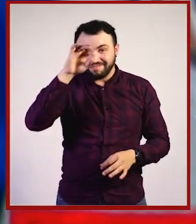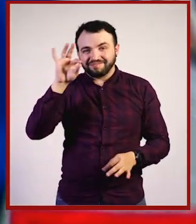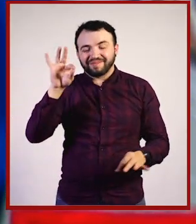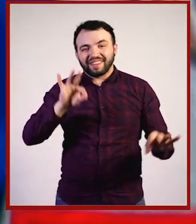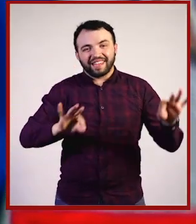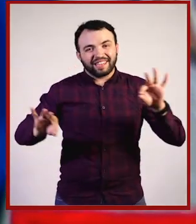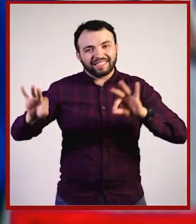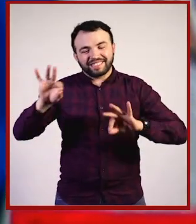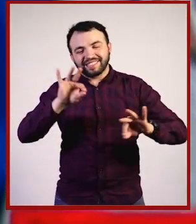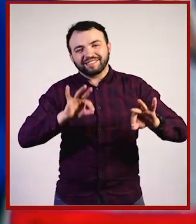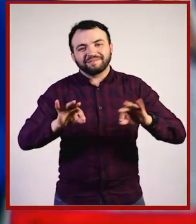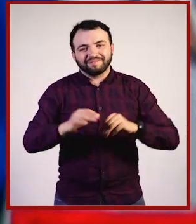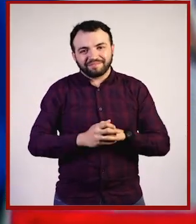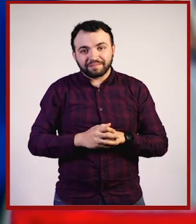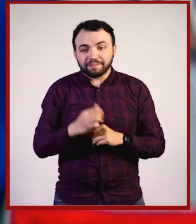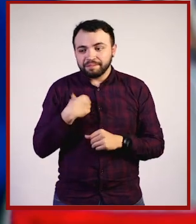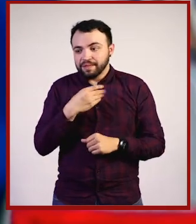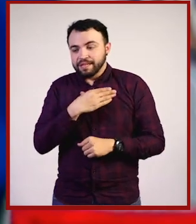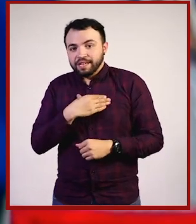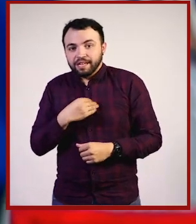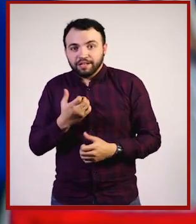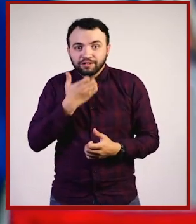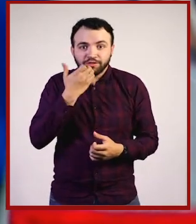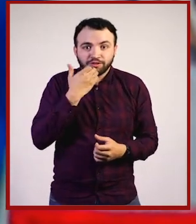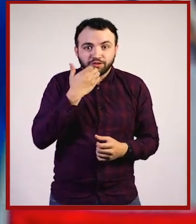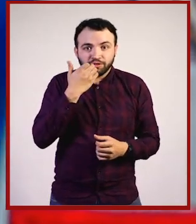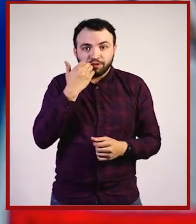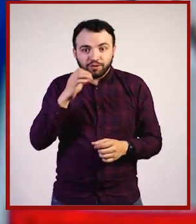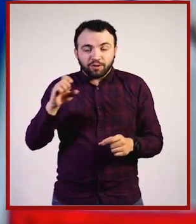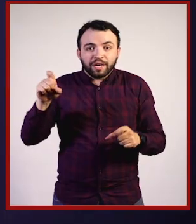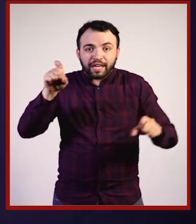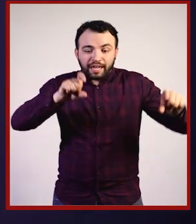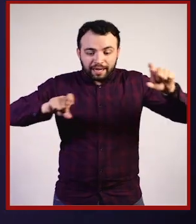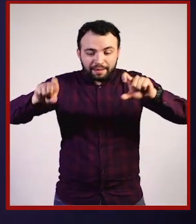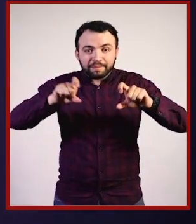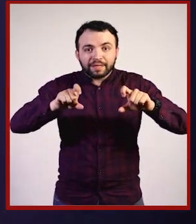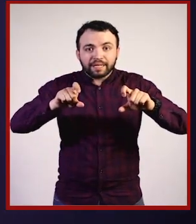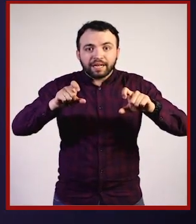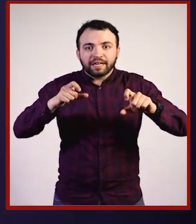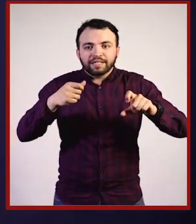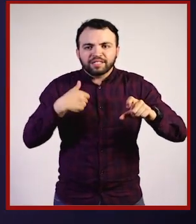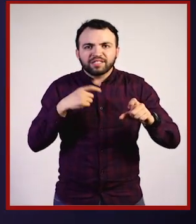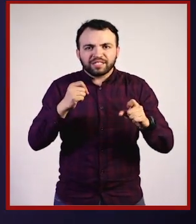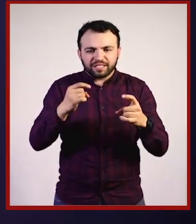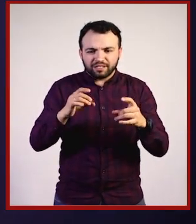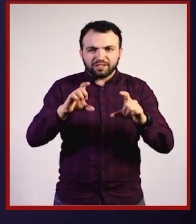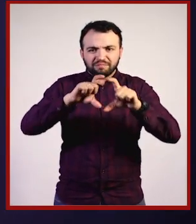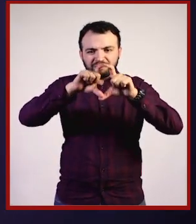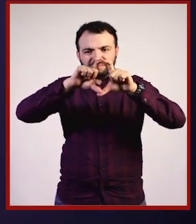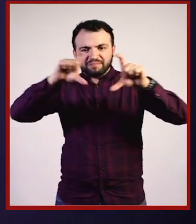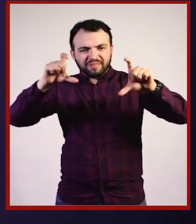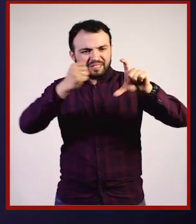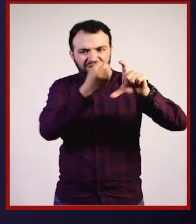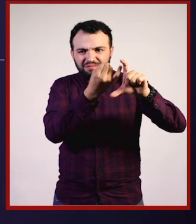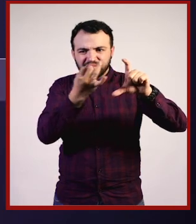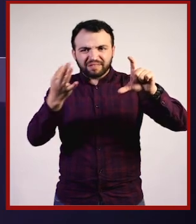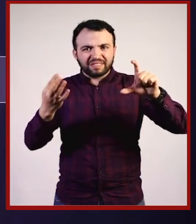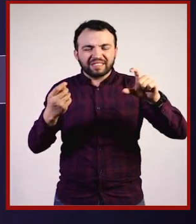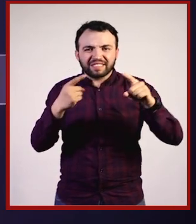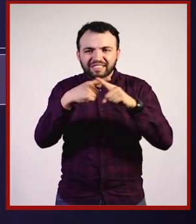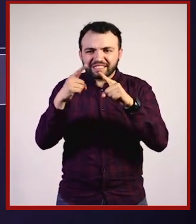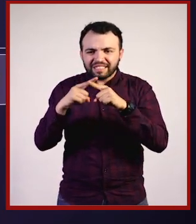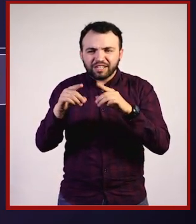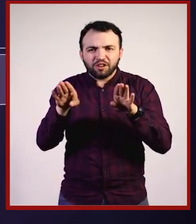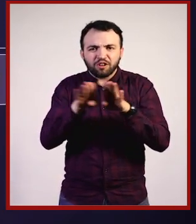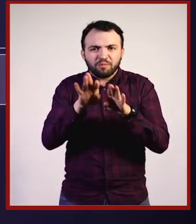Tengo un hijo que estudió química y me parece fascinante la química y los elementos de la tabla periódica son extraordinarios y